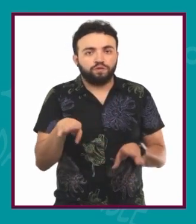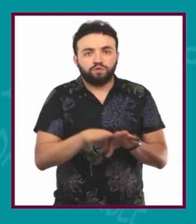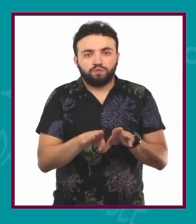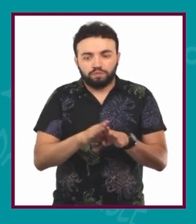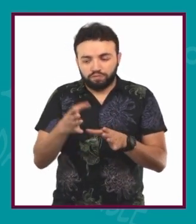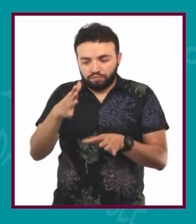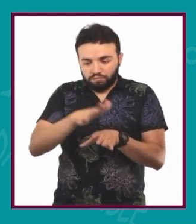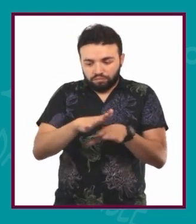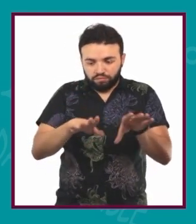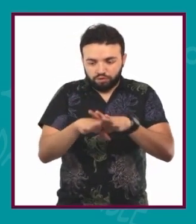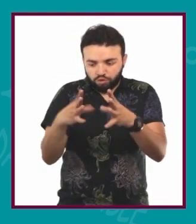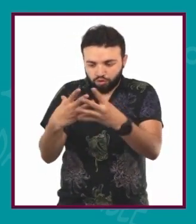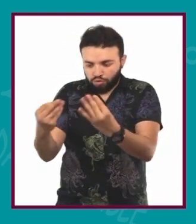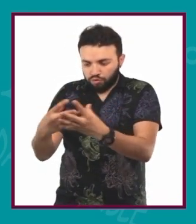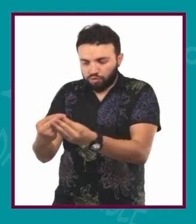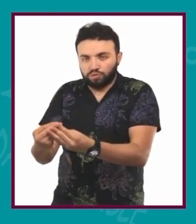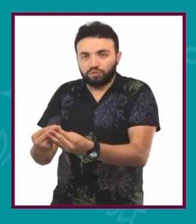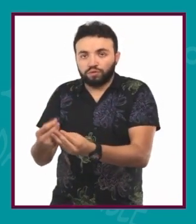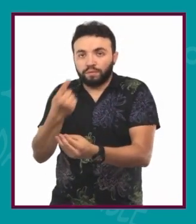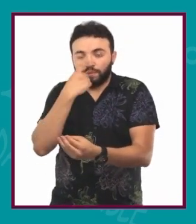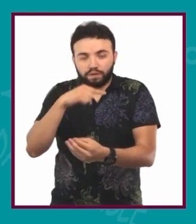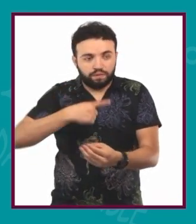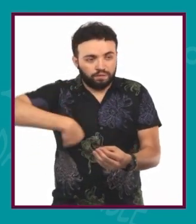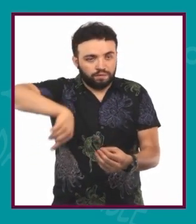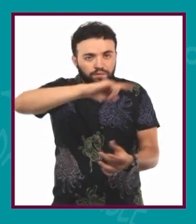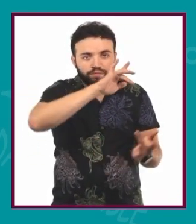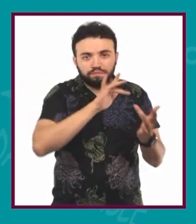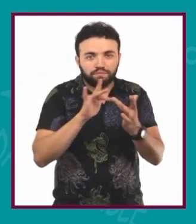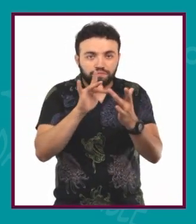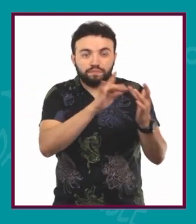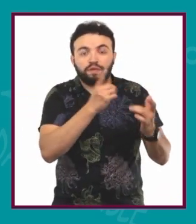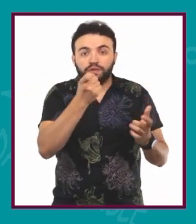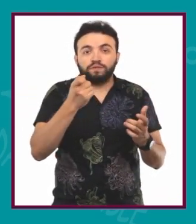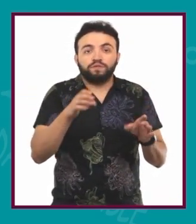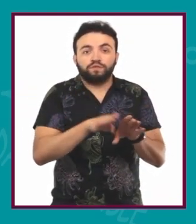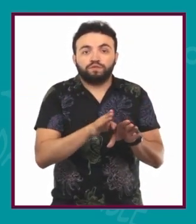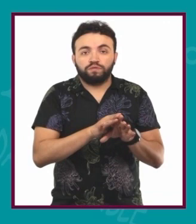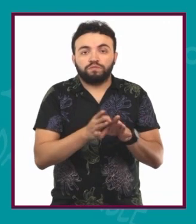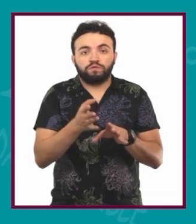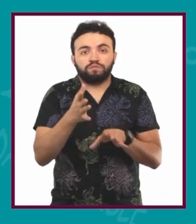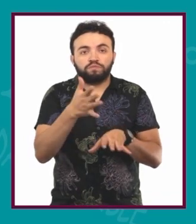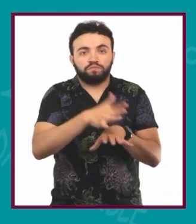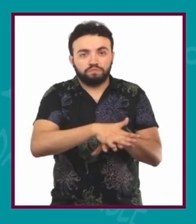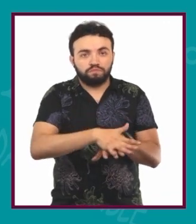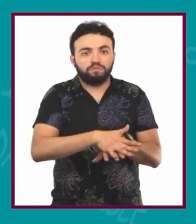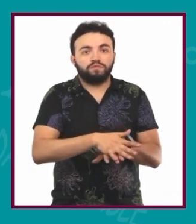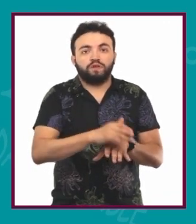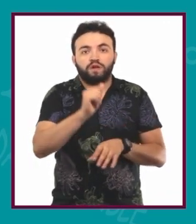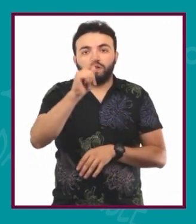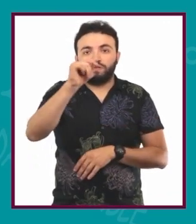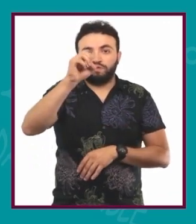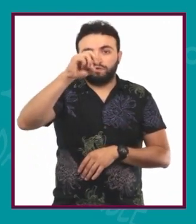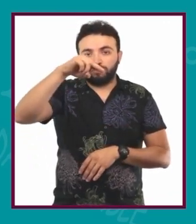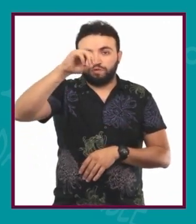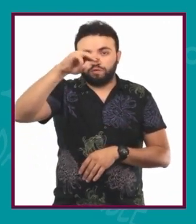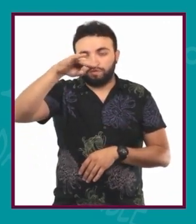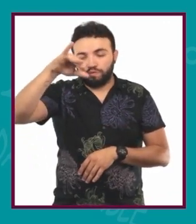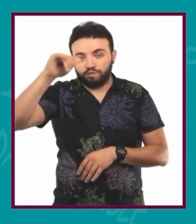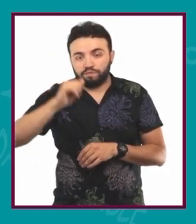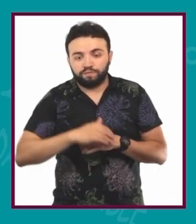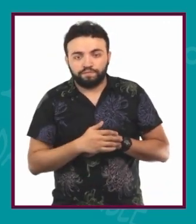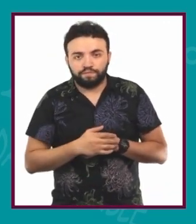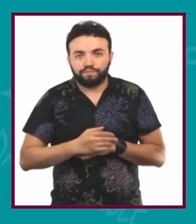los otros, con las otras maneras de ser, y entonces ahí vamos construyendo la autonomía. Entonces, la autonomía